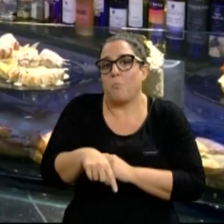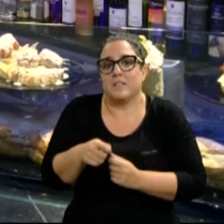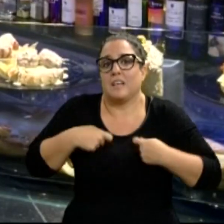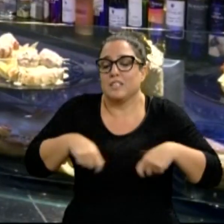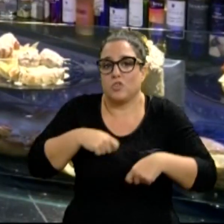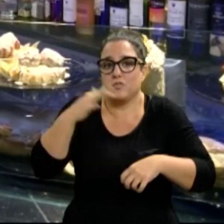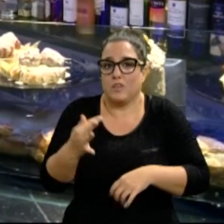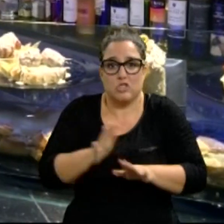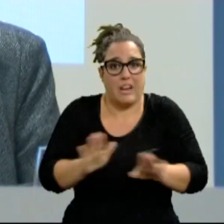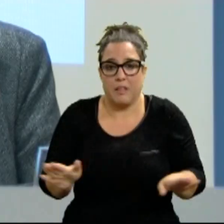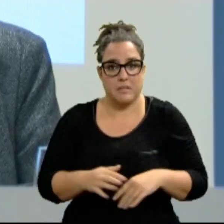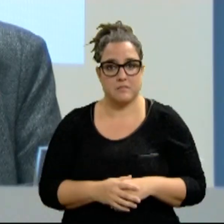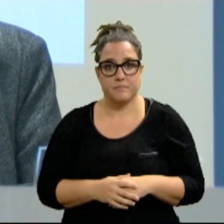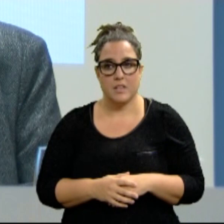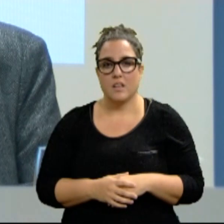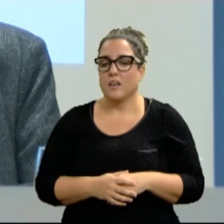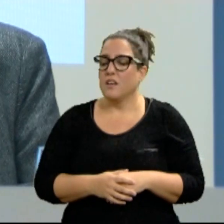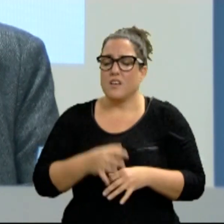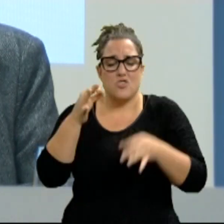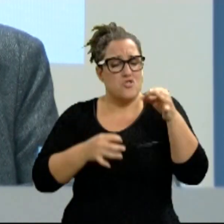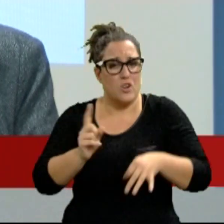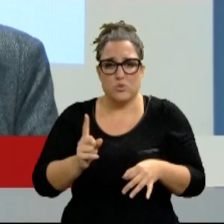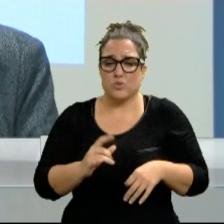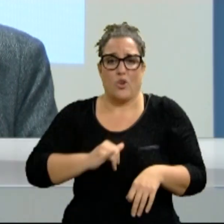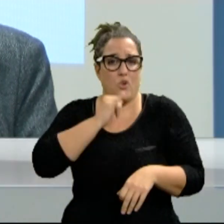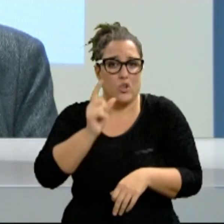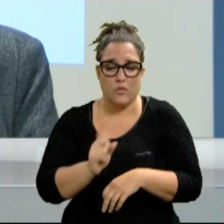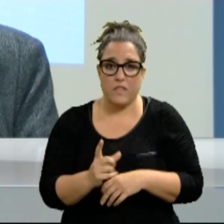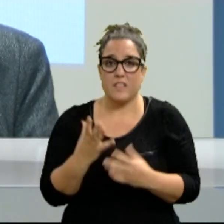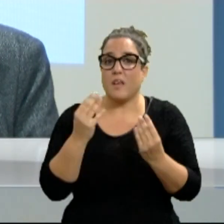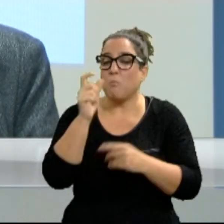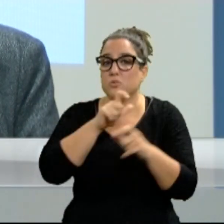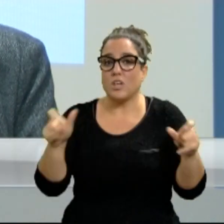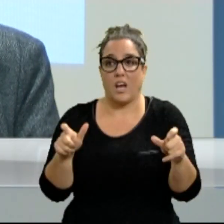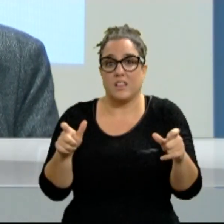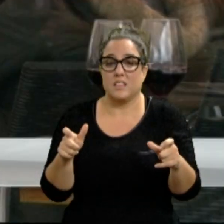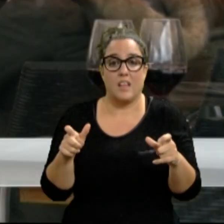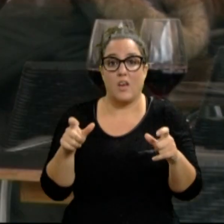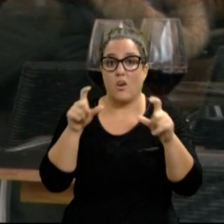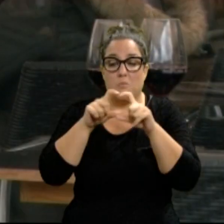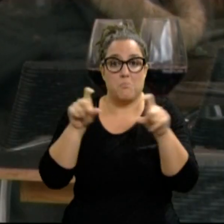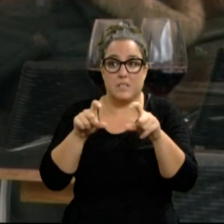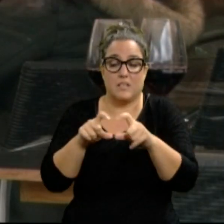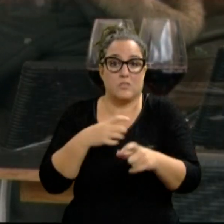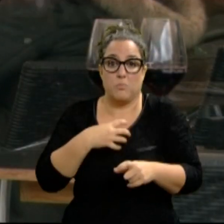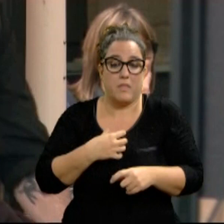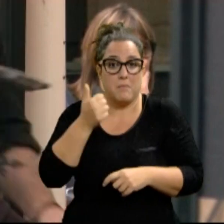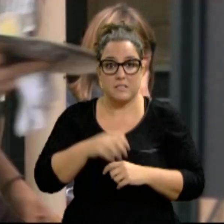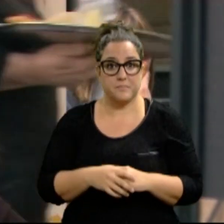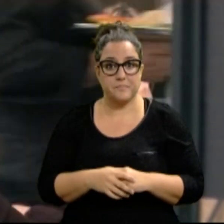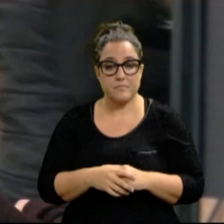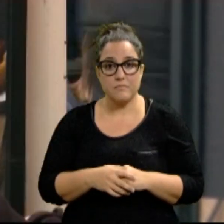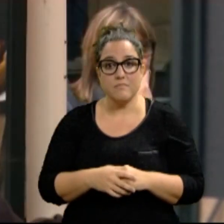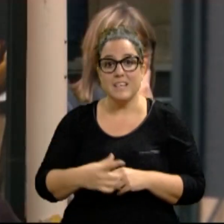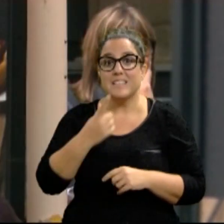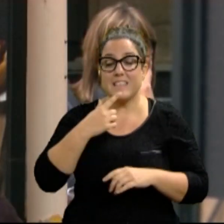Insuficientes, escasas e injustas en muchos casos y para muchas personas y empresas hosteleras. Sostienen que no pueden asumir los